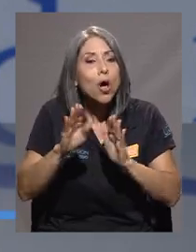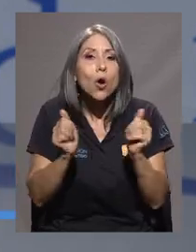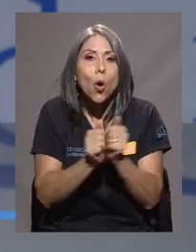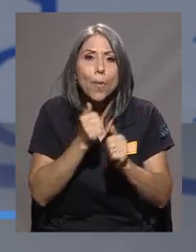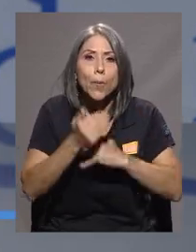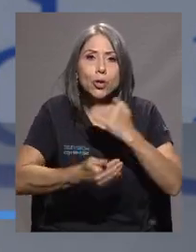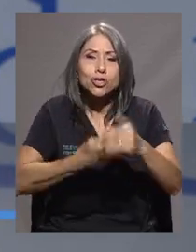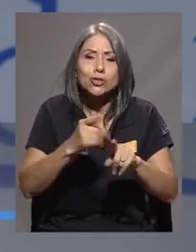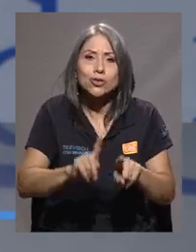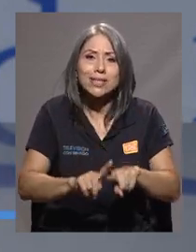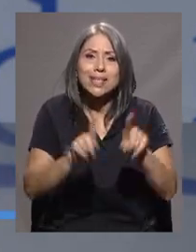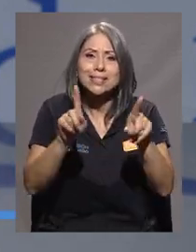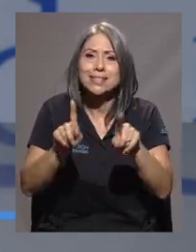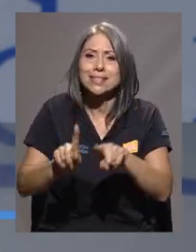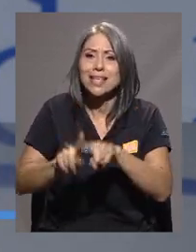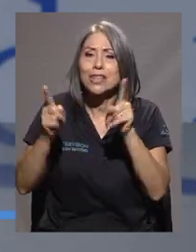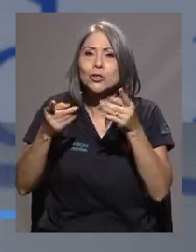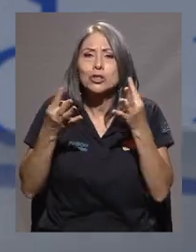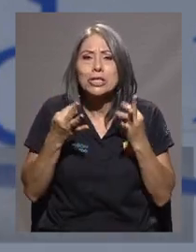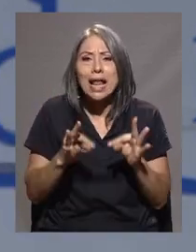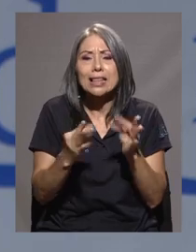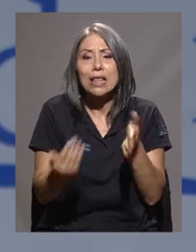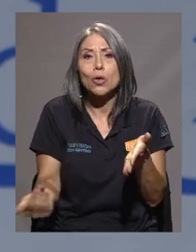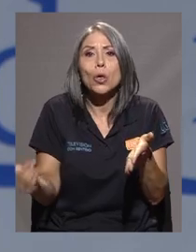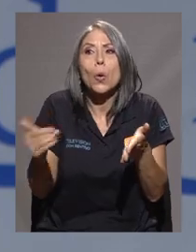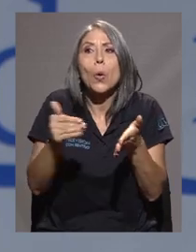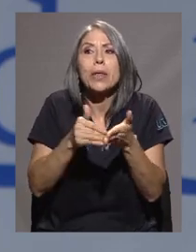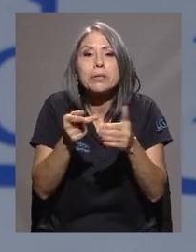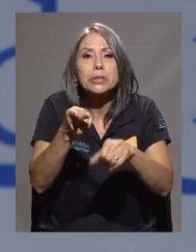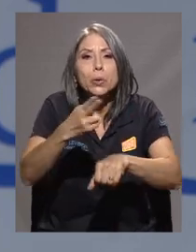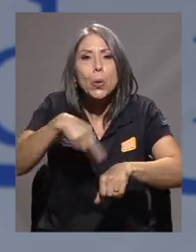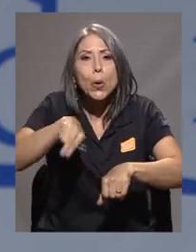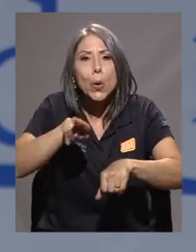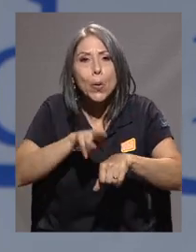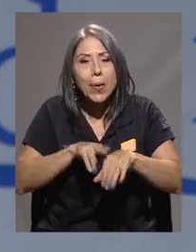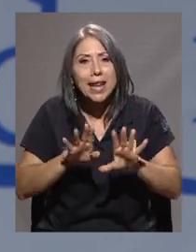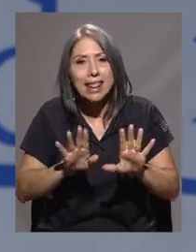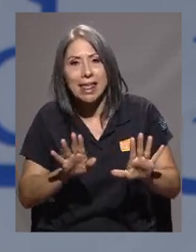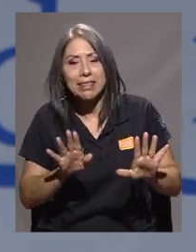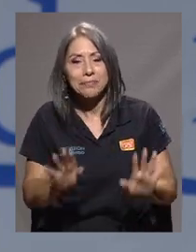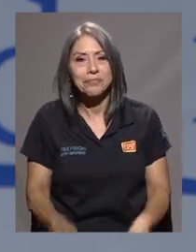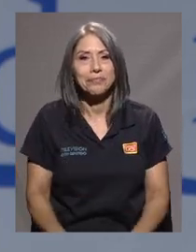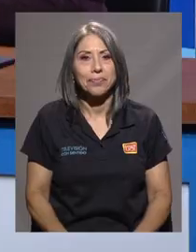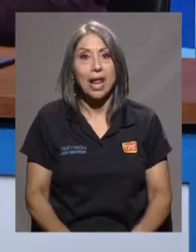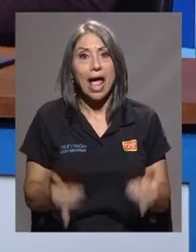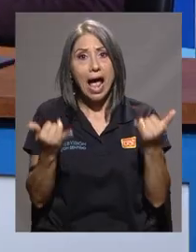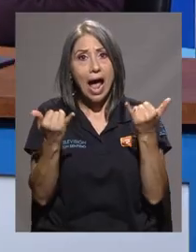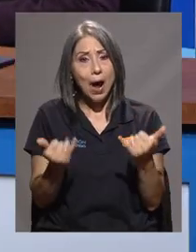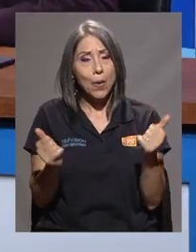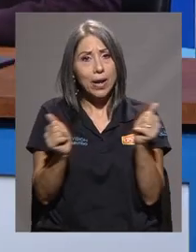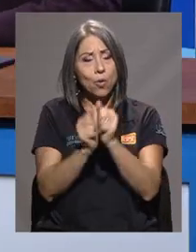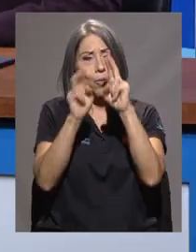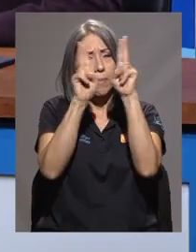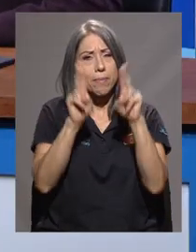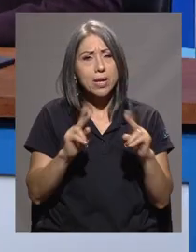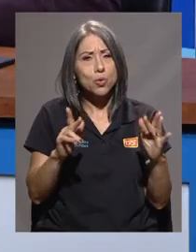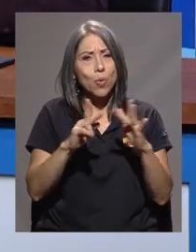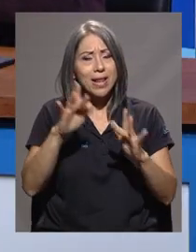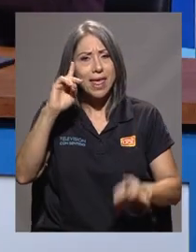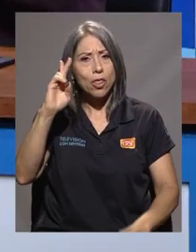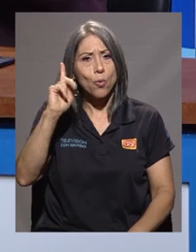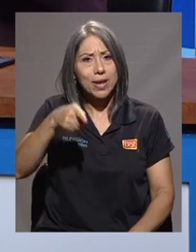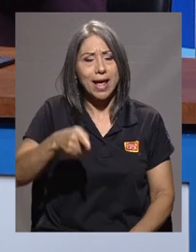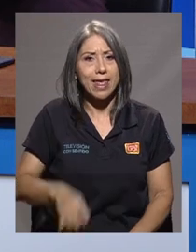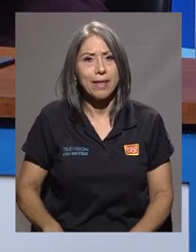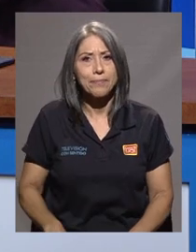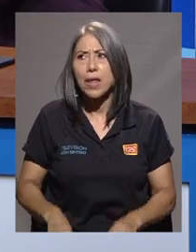procesos distintos, tratando de recobrar cierta normalidad. con esto de la virtualidad obligada, en el